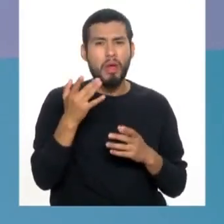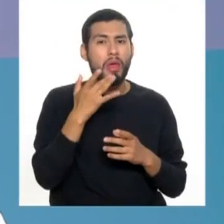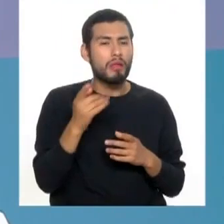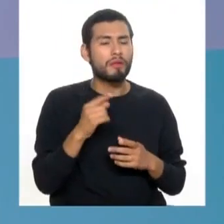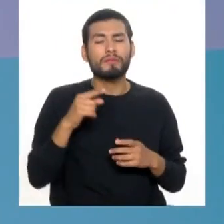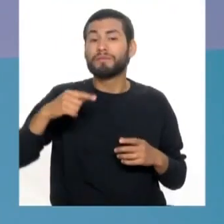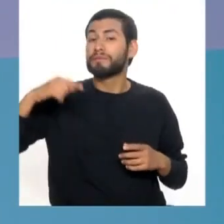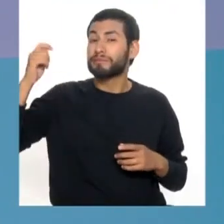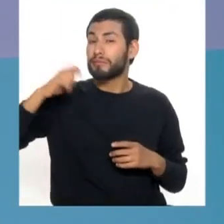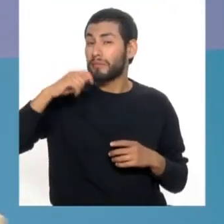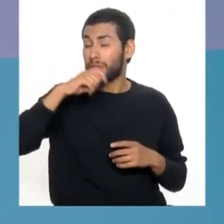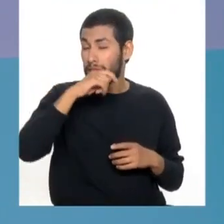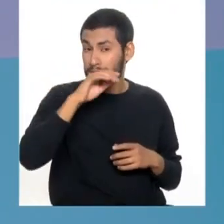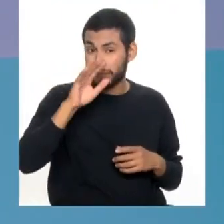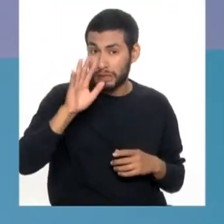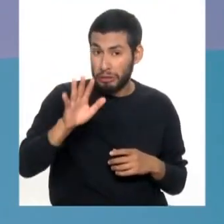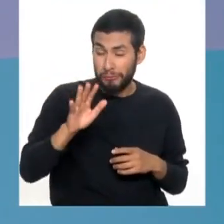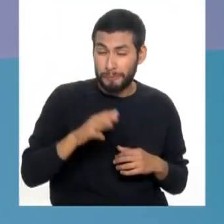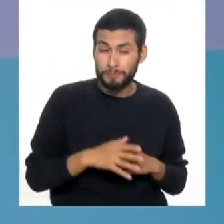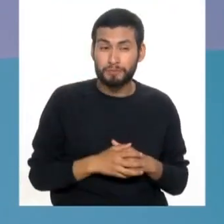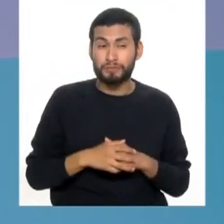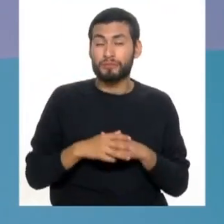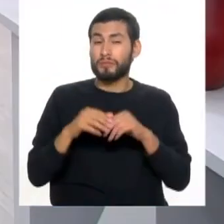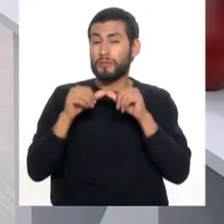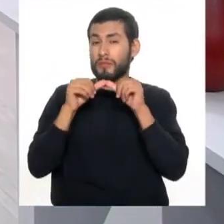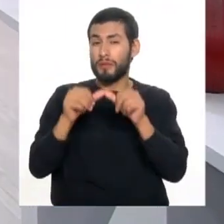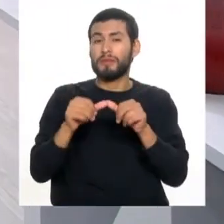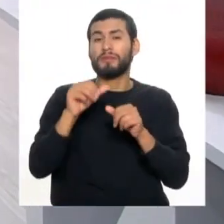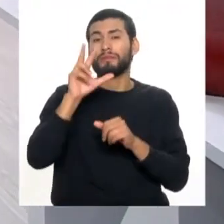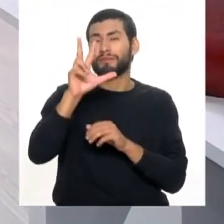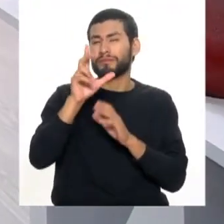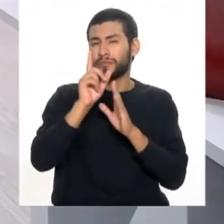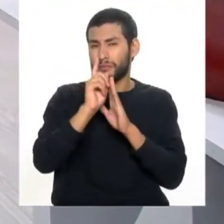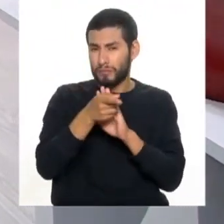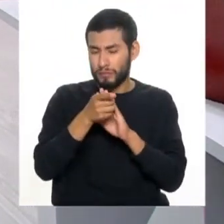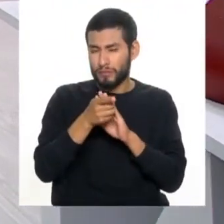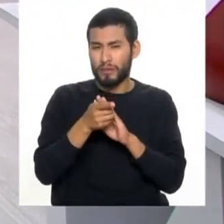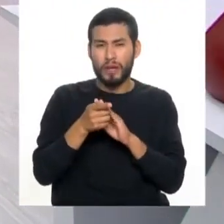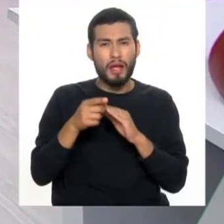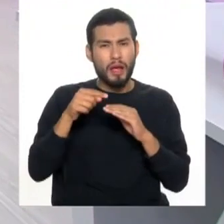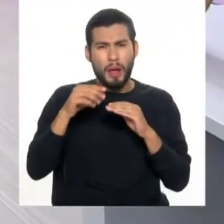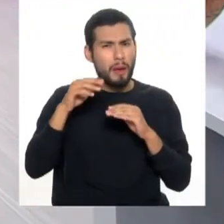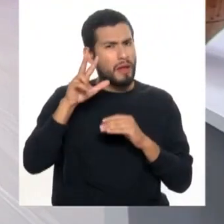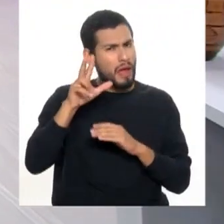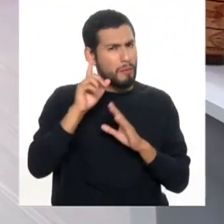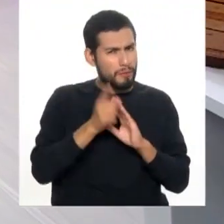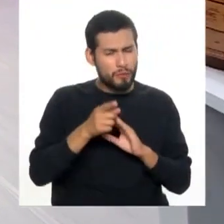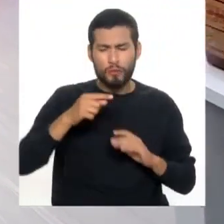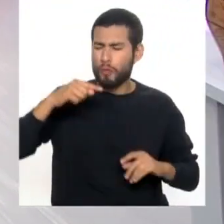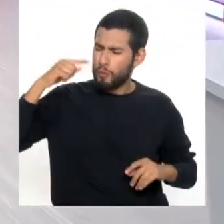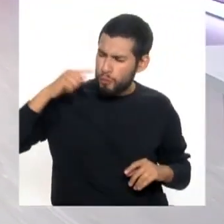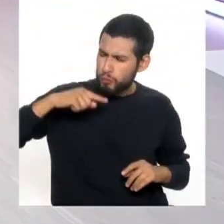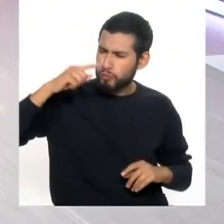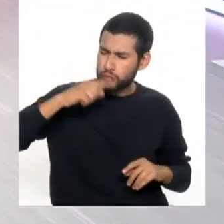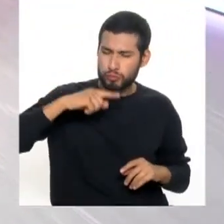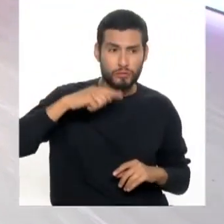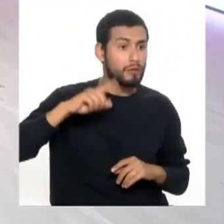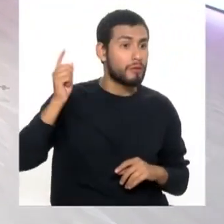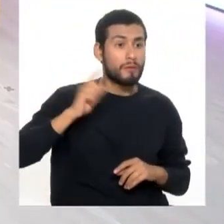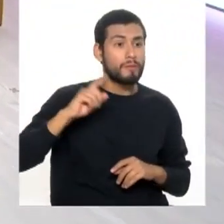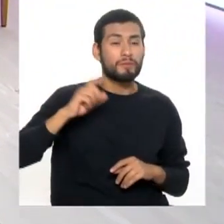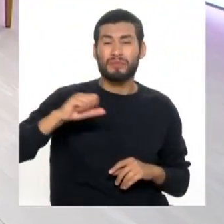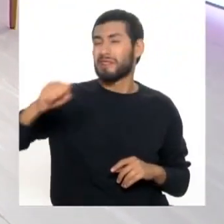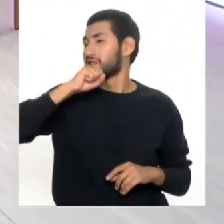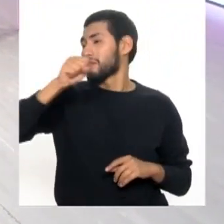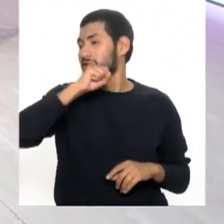cepillado dental, ojo, ojo. ¿Cuánto dura? Debe durar 3 minutos mínimos, es el tiempo que debemos demorarnos. Y nunca hacer esto, nunca hacer en